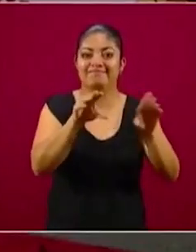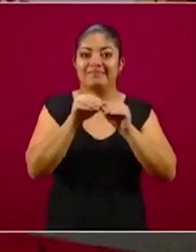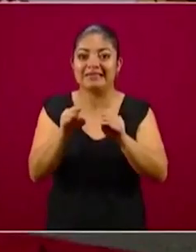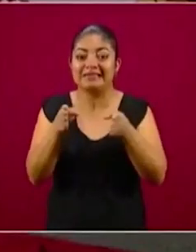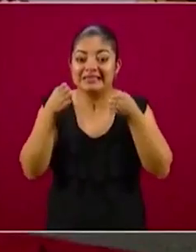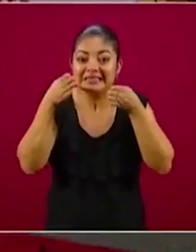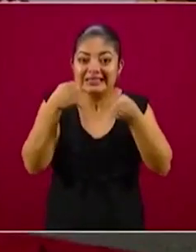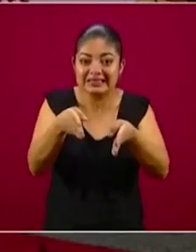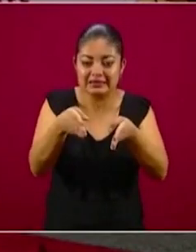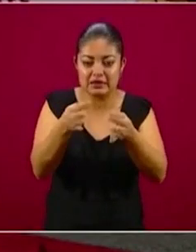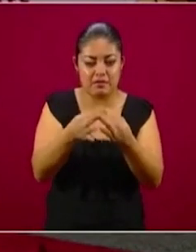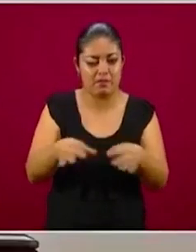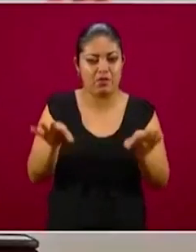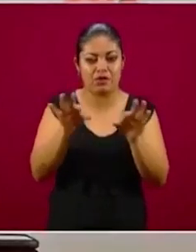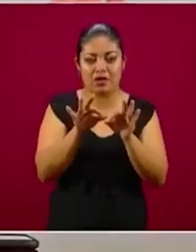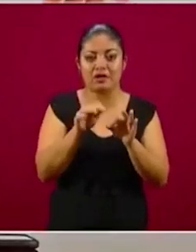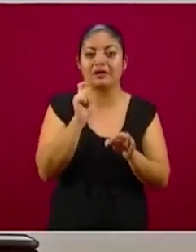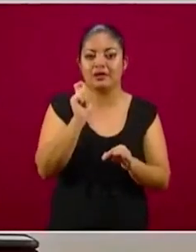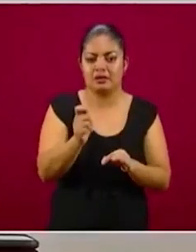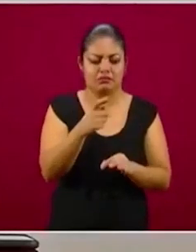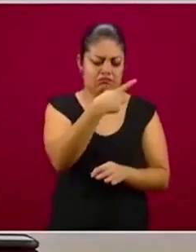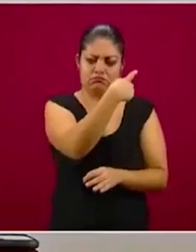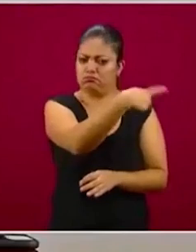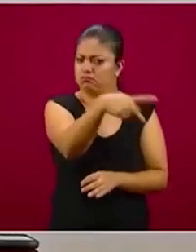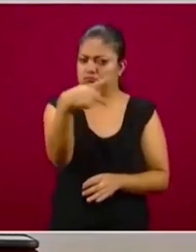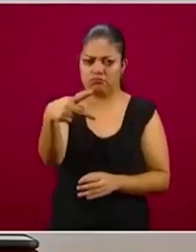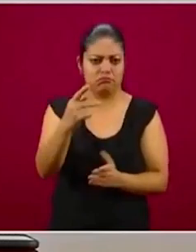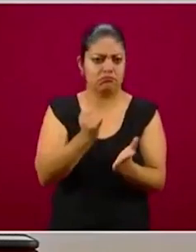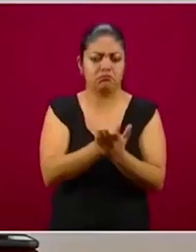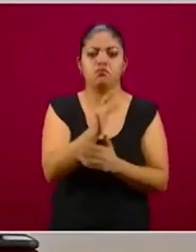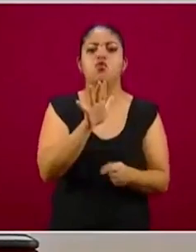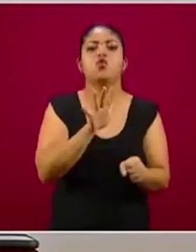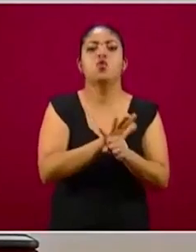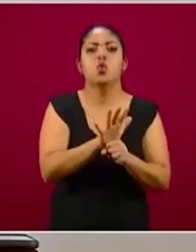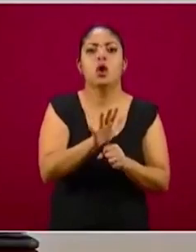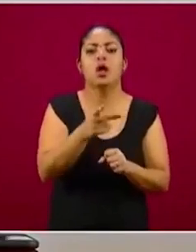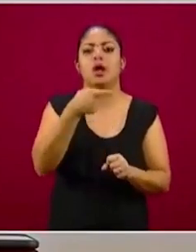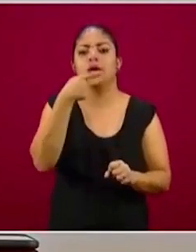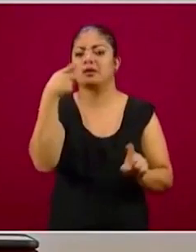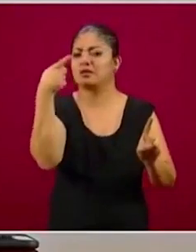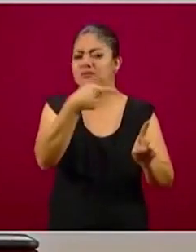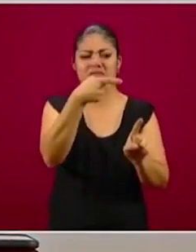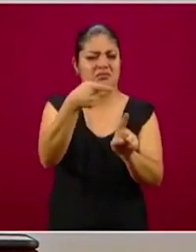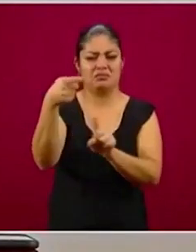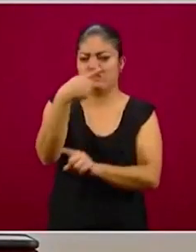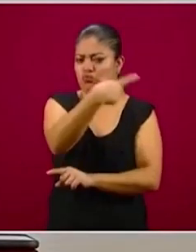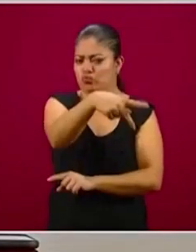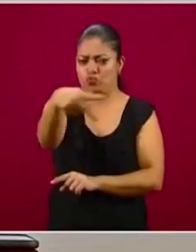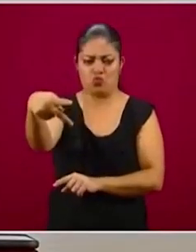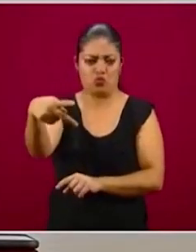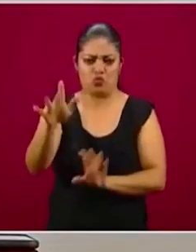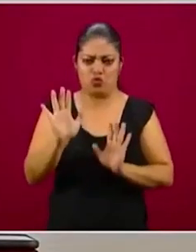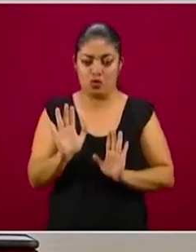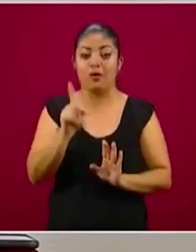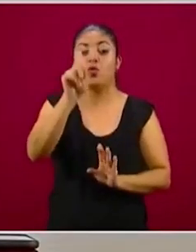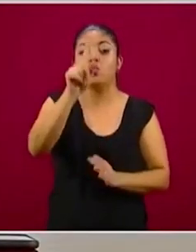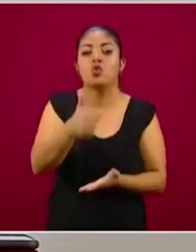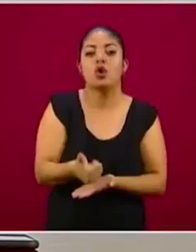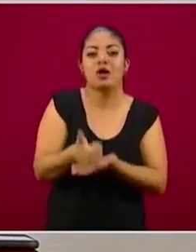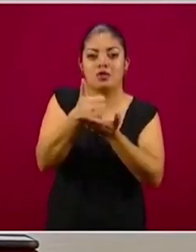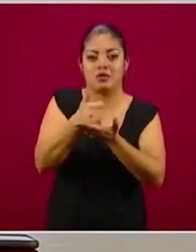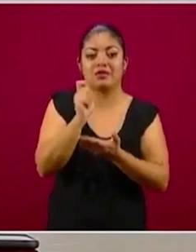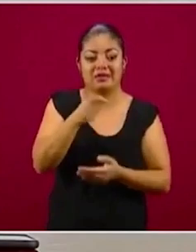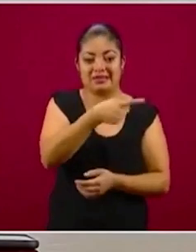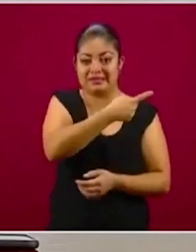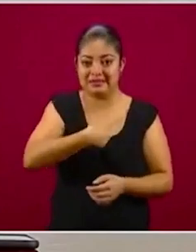en este elemento, obviamente con absoluta libertad de poner la nota que quieran y los contenidos que quieran, pero les pido ayuda a nombre